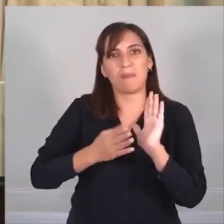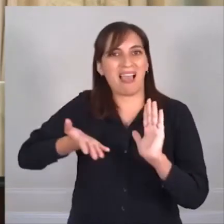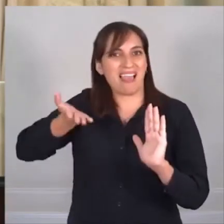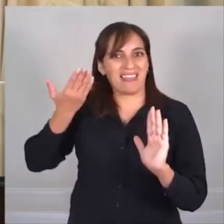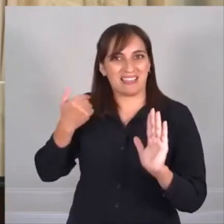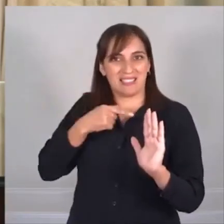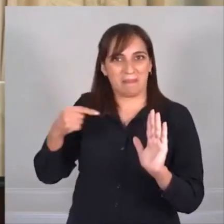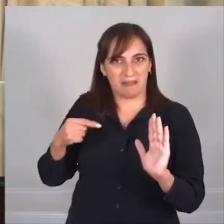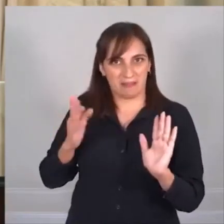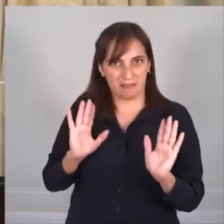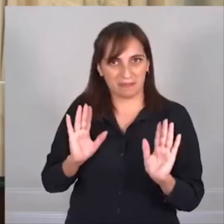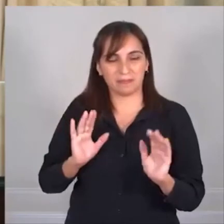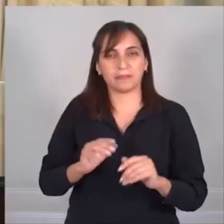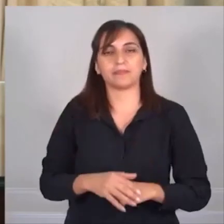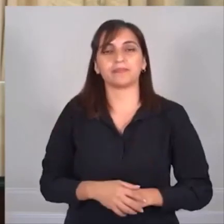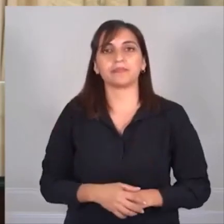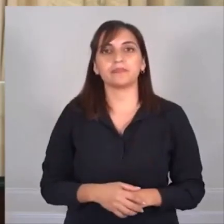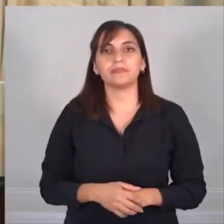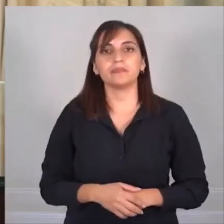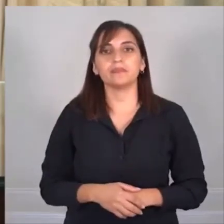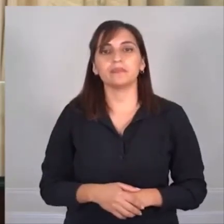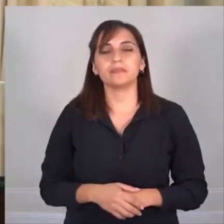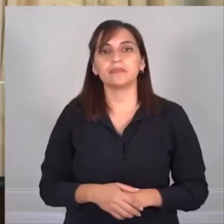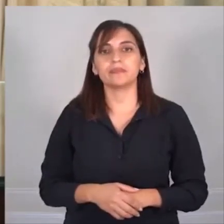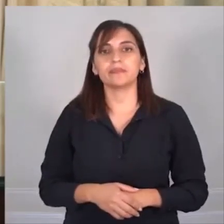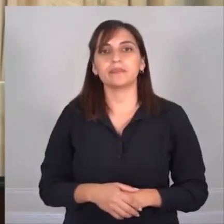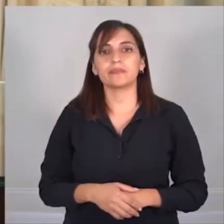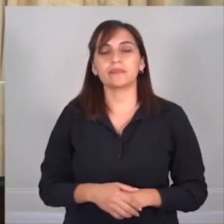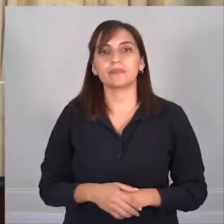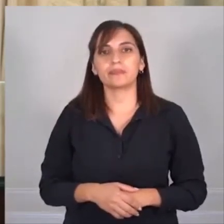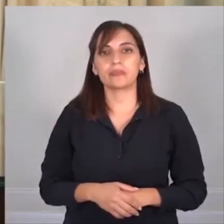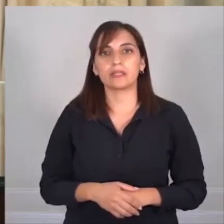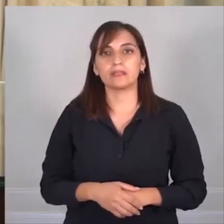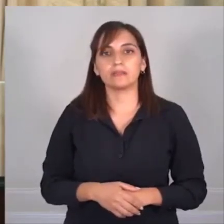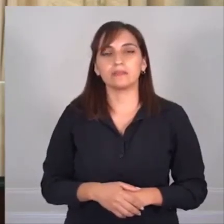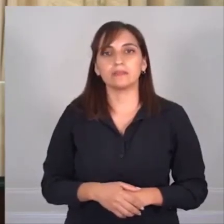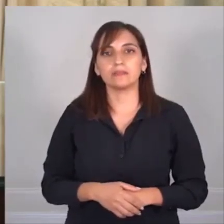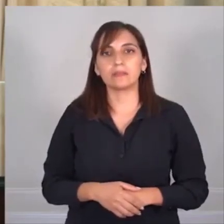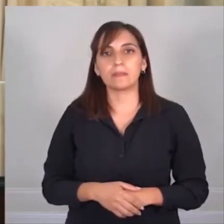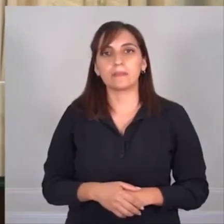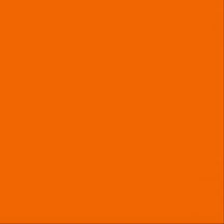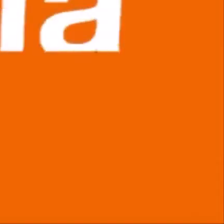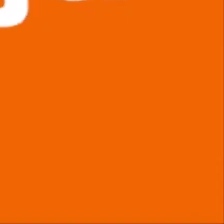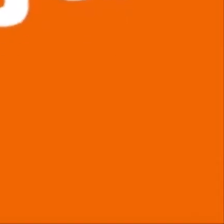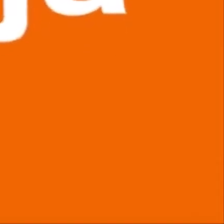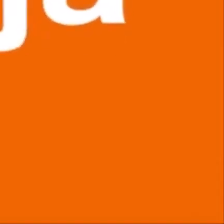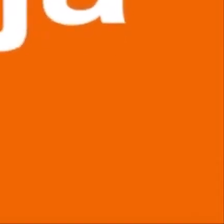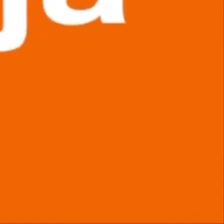que veníamos viviendo hasta el día viernes respecto de estas actividades comerciales.